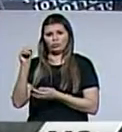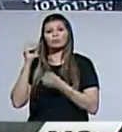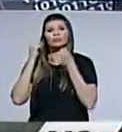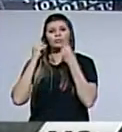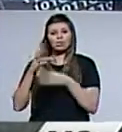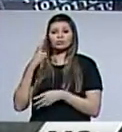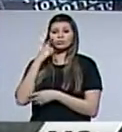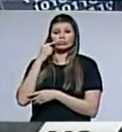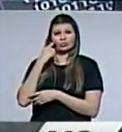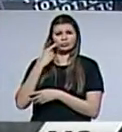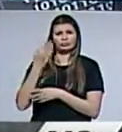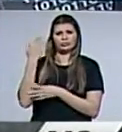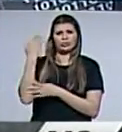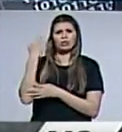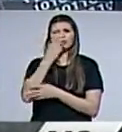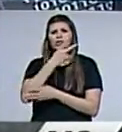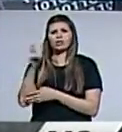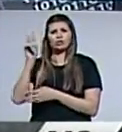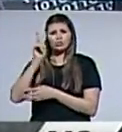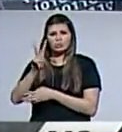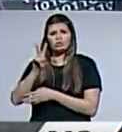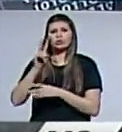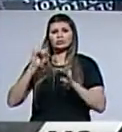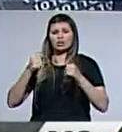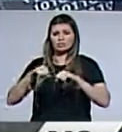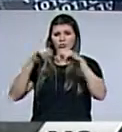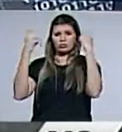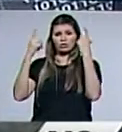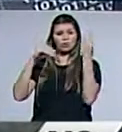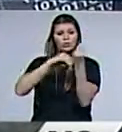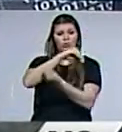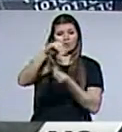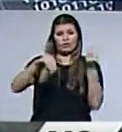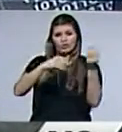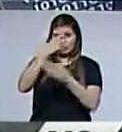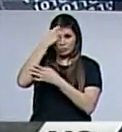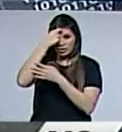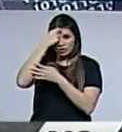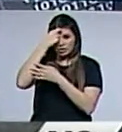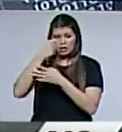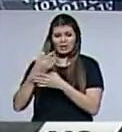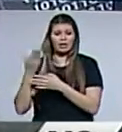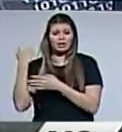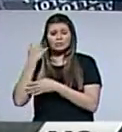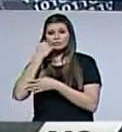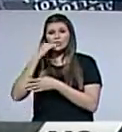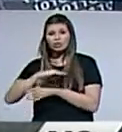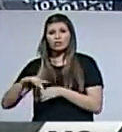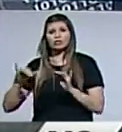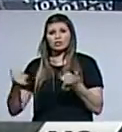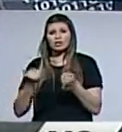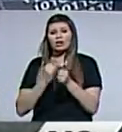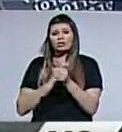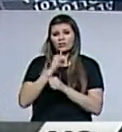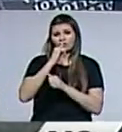McClurkin en el año 2002 sorprendió a la comunidad cristiana comentando que en su niñez había sido objeto